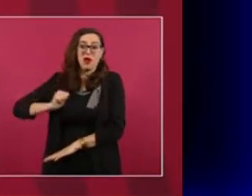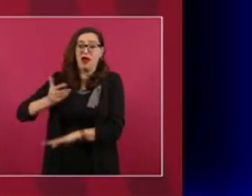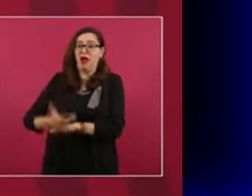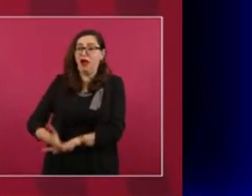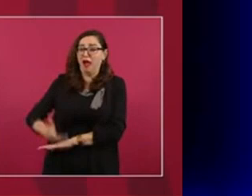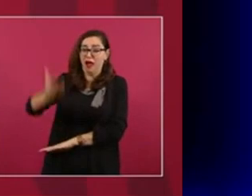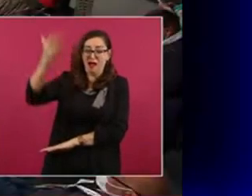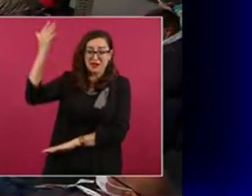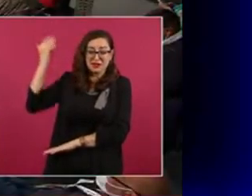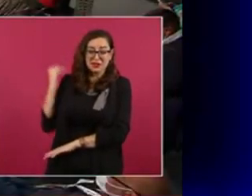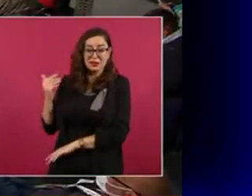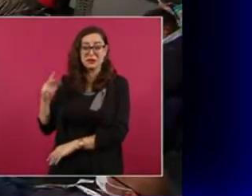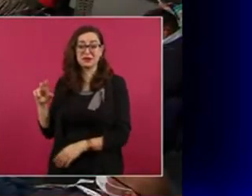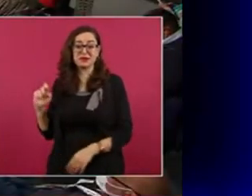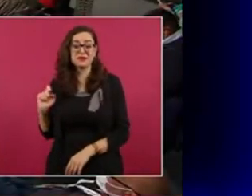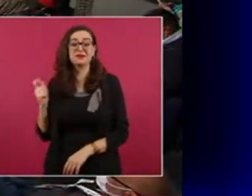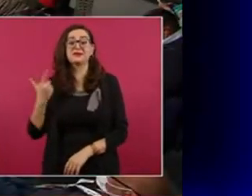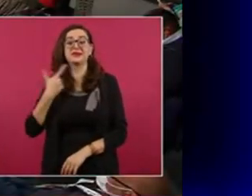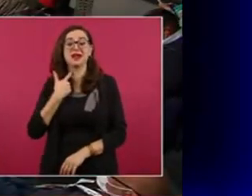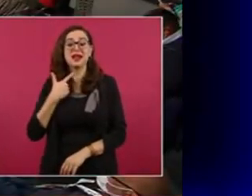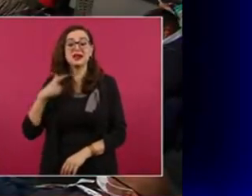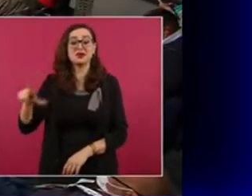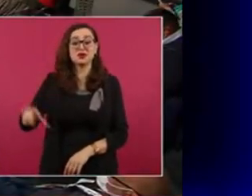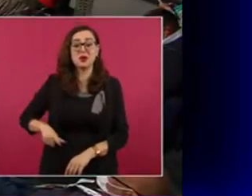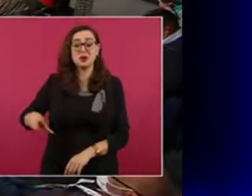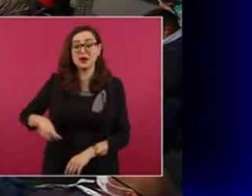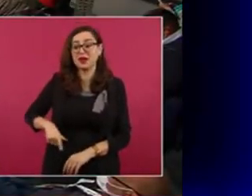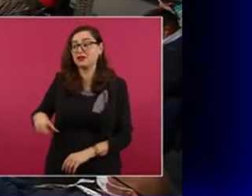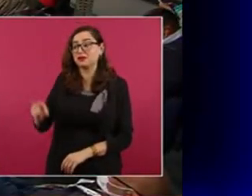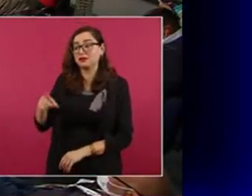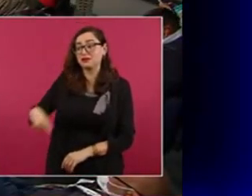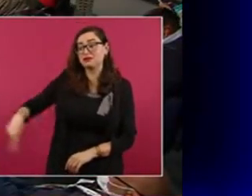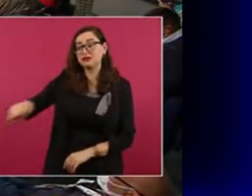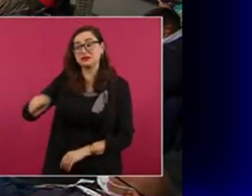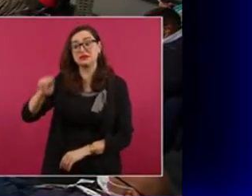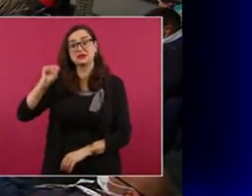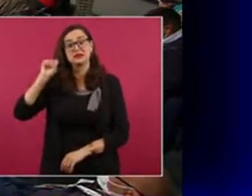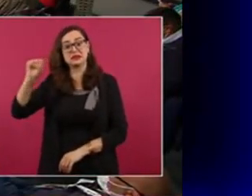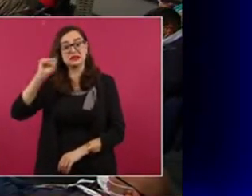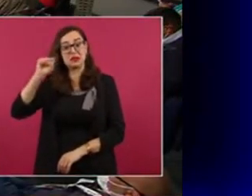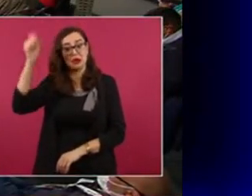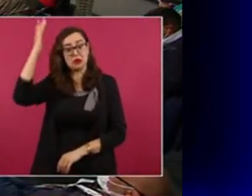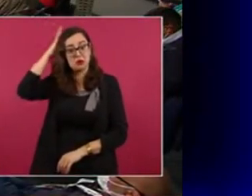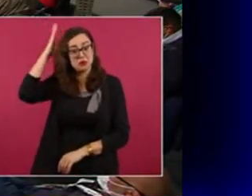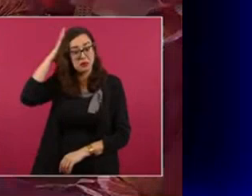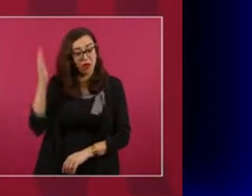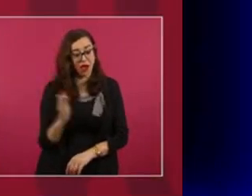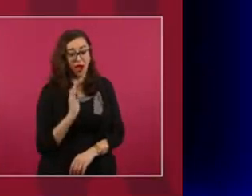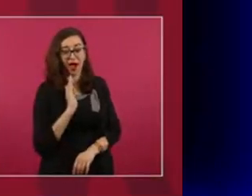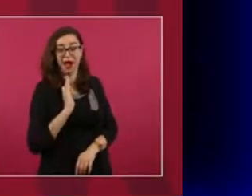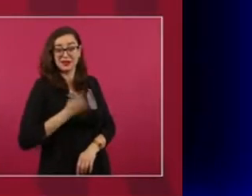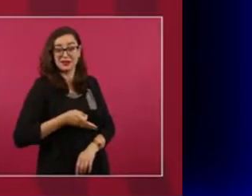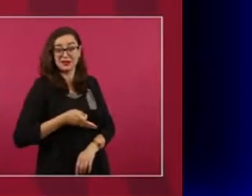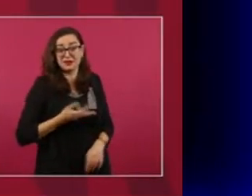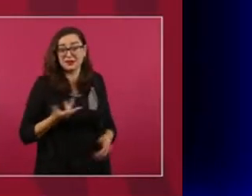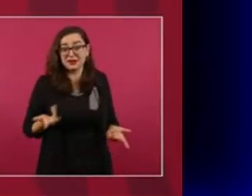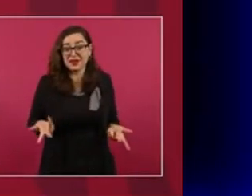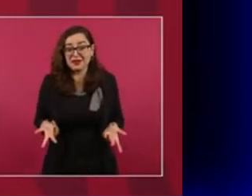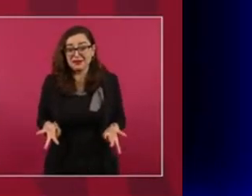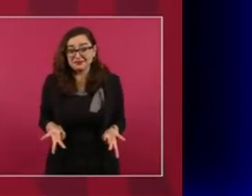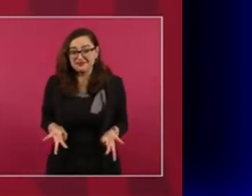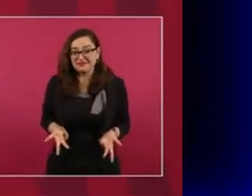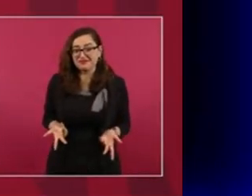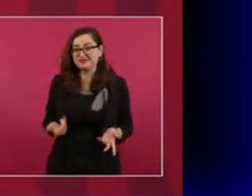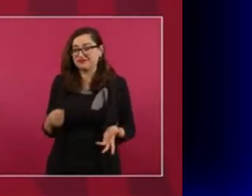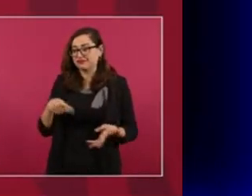sindicales incluso, en donde se modificó para que las personas que se jubilaban recibieran estos